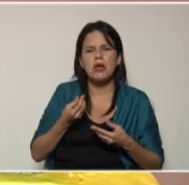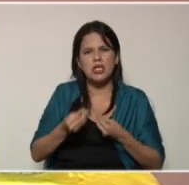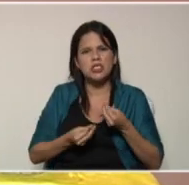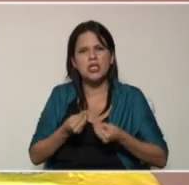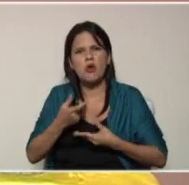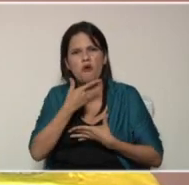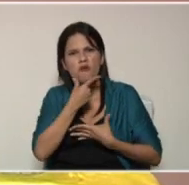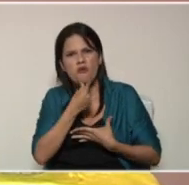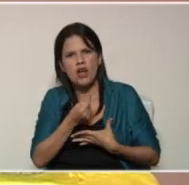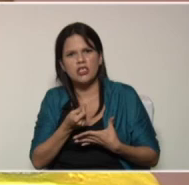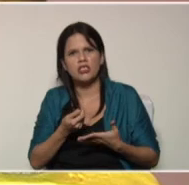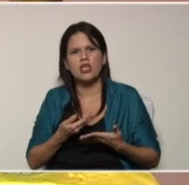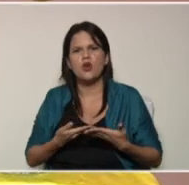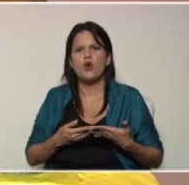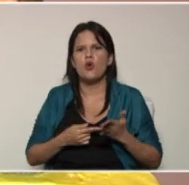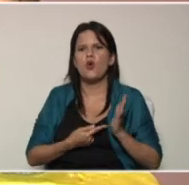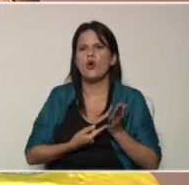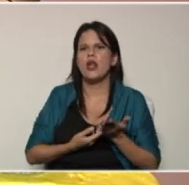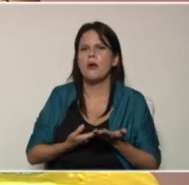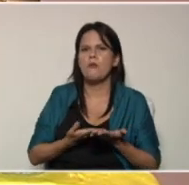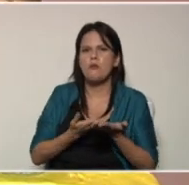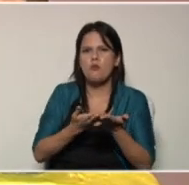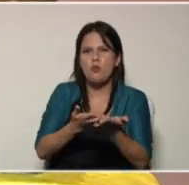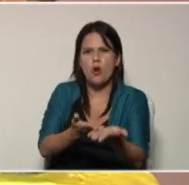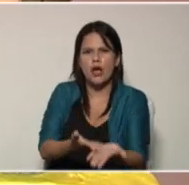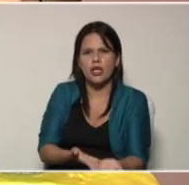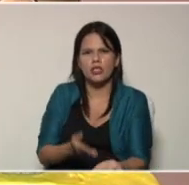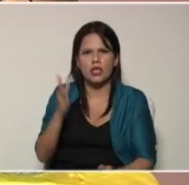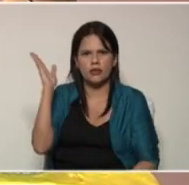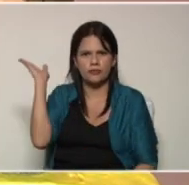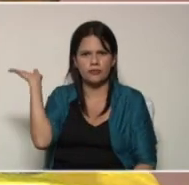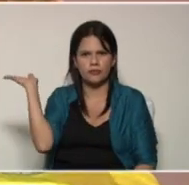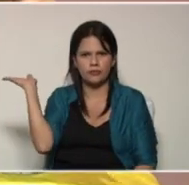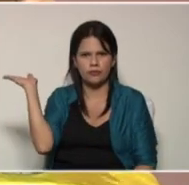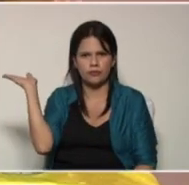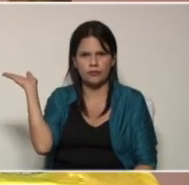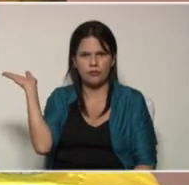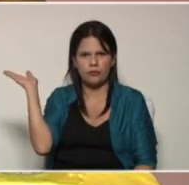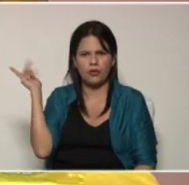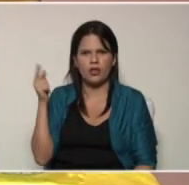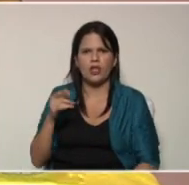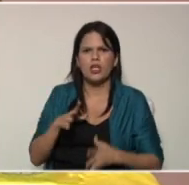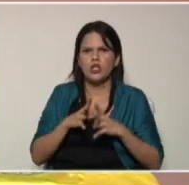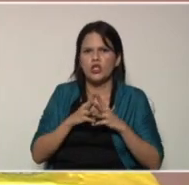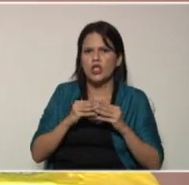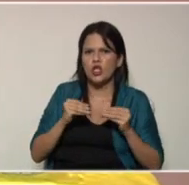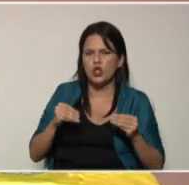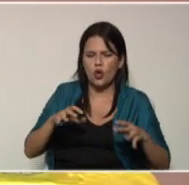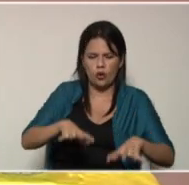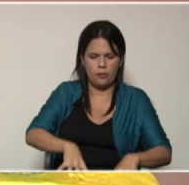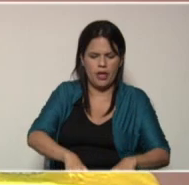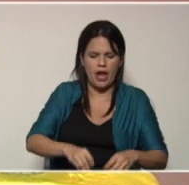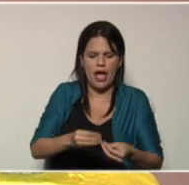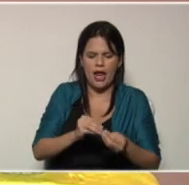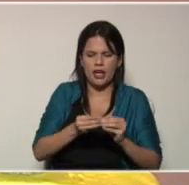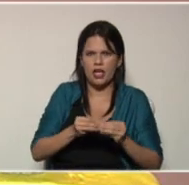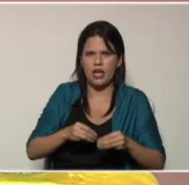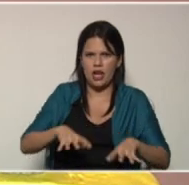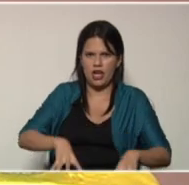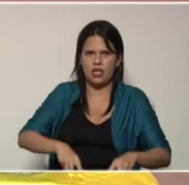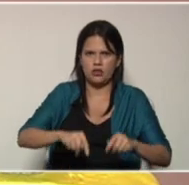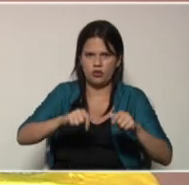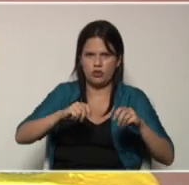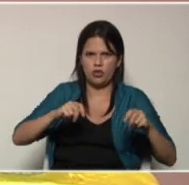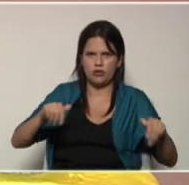una muestra de compost en dos de sus fases inicial y final y de cultivo de lombrices